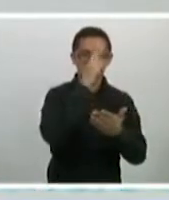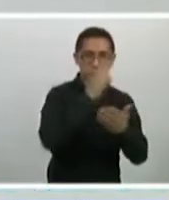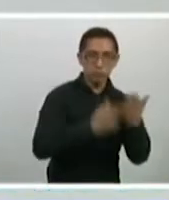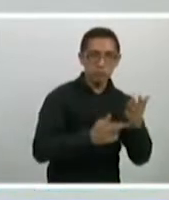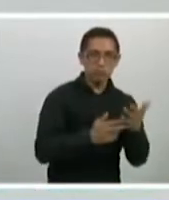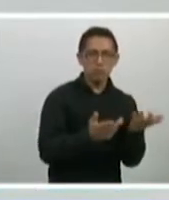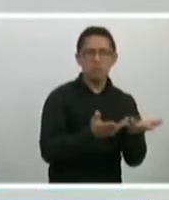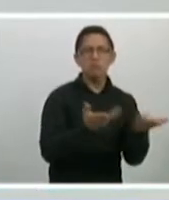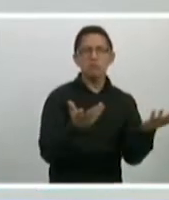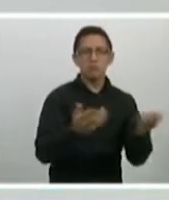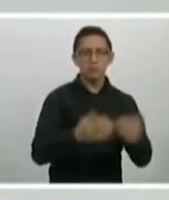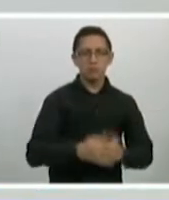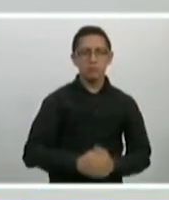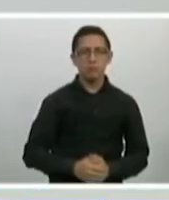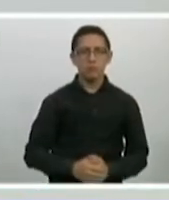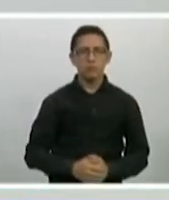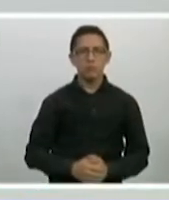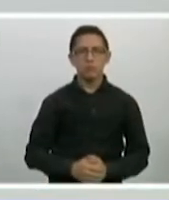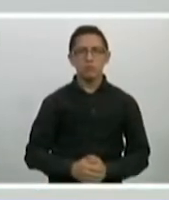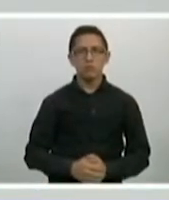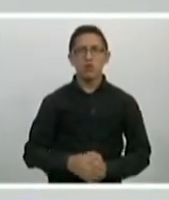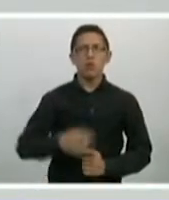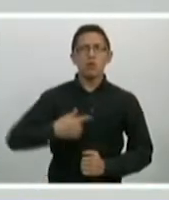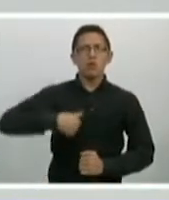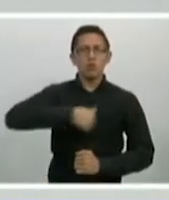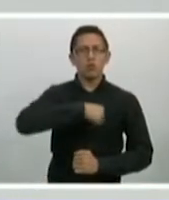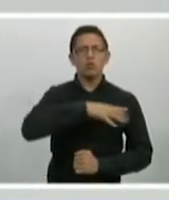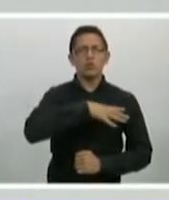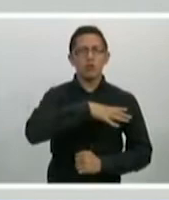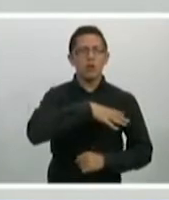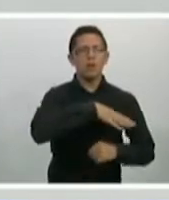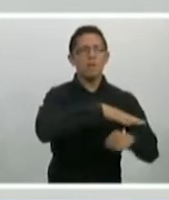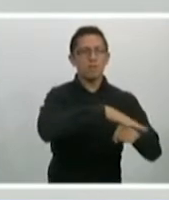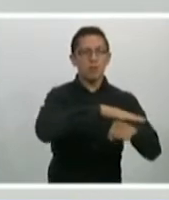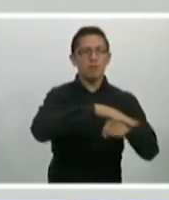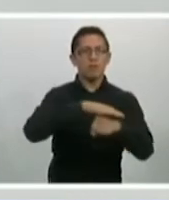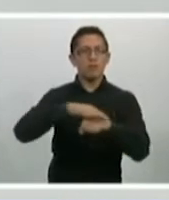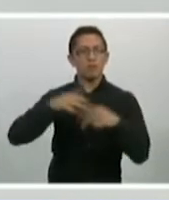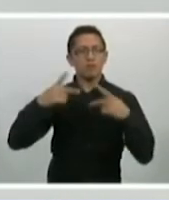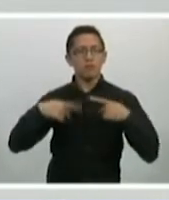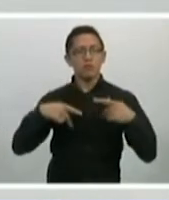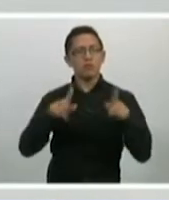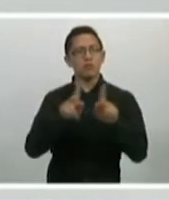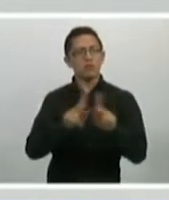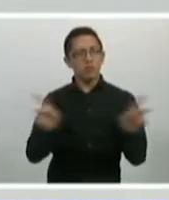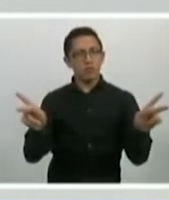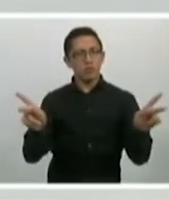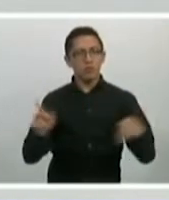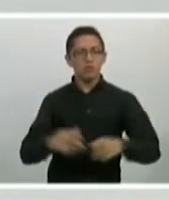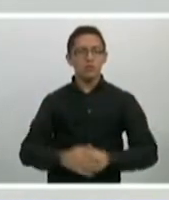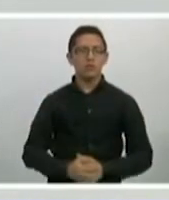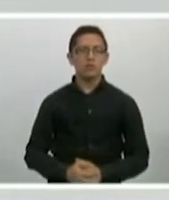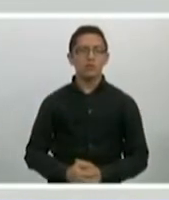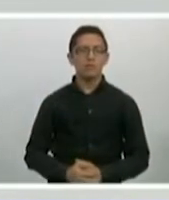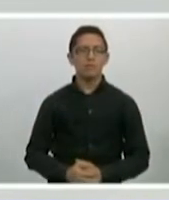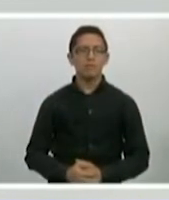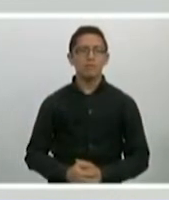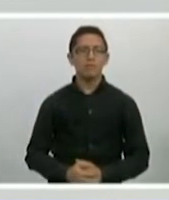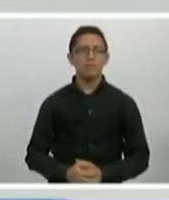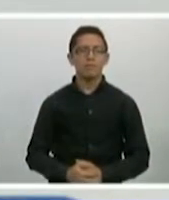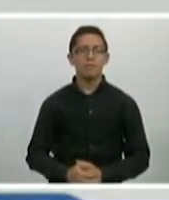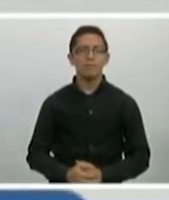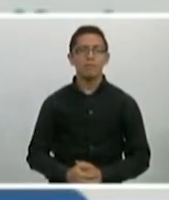esta es una solicitud, es una sugerencia, una convocatoria a todas y a todos para que llevemos a cabo